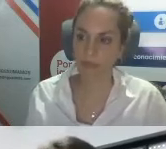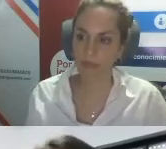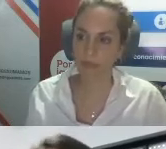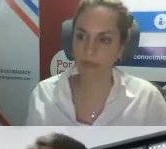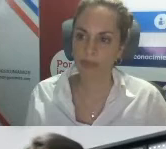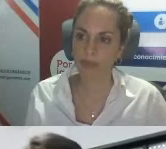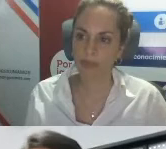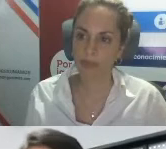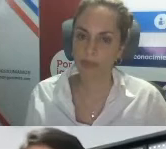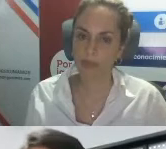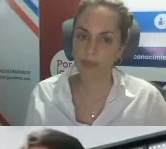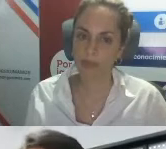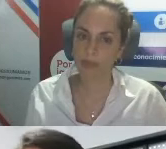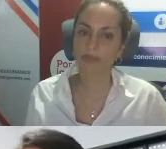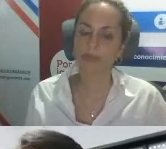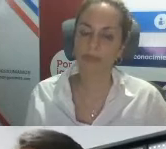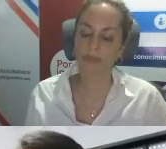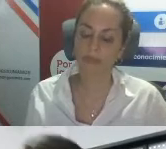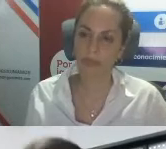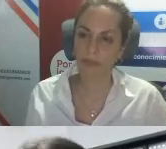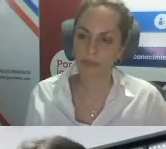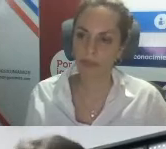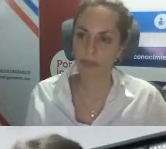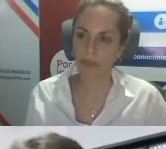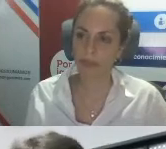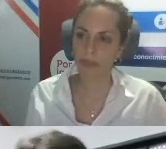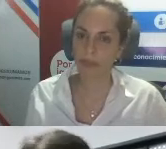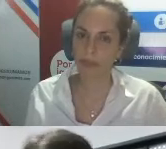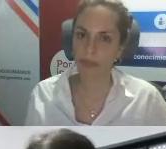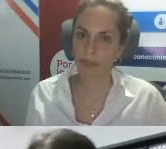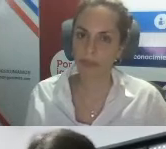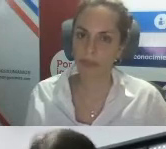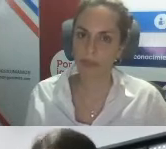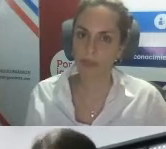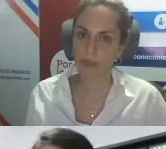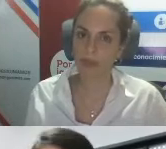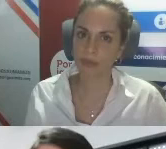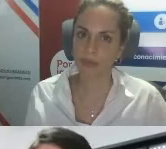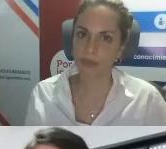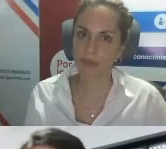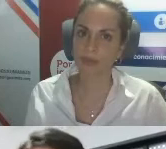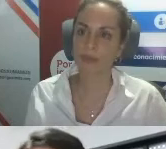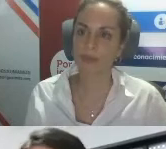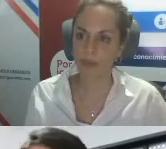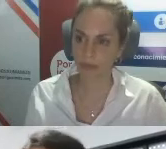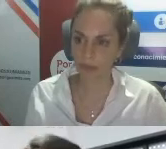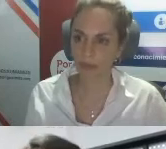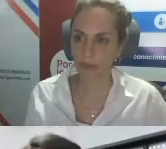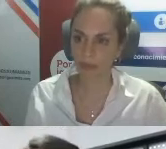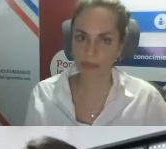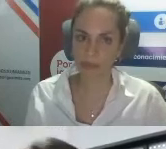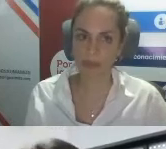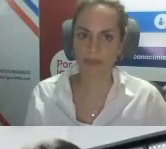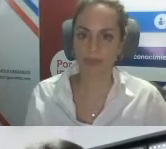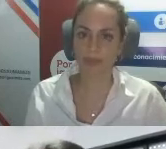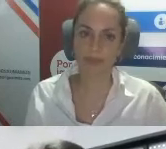anteriormente el uso de apoyos virtuales símbolos eso es algo también que es muy importante de este sentido de este estado bien